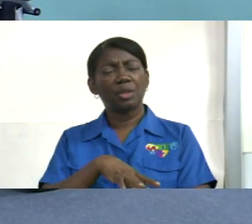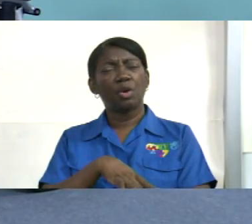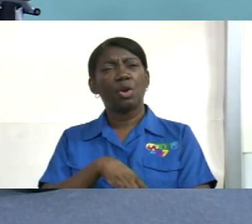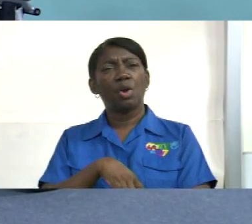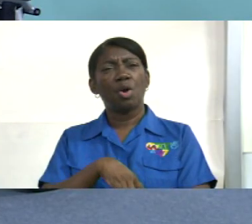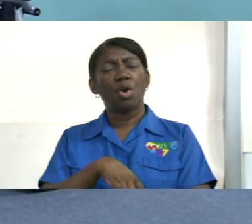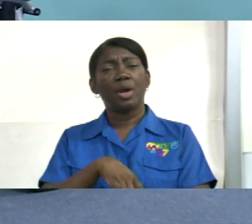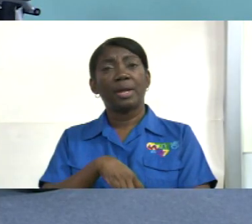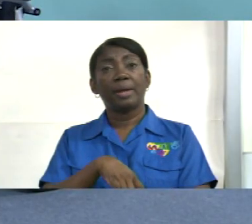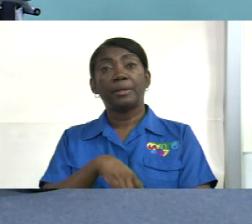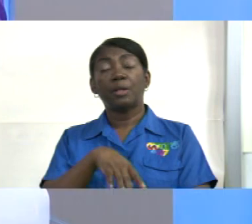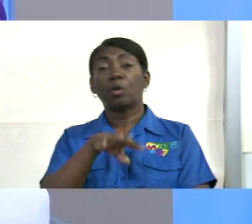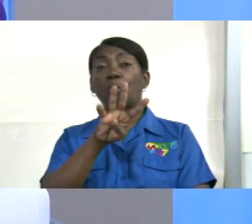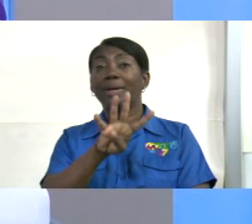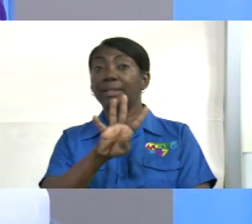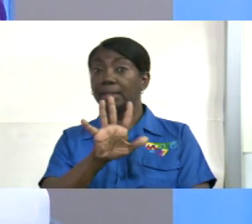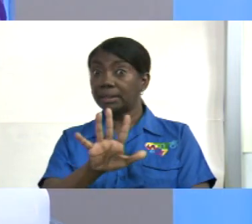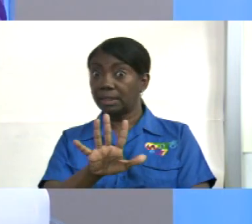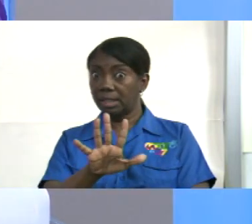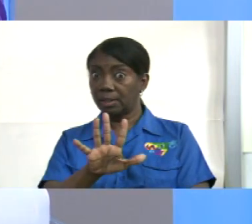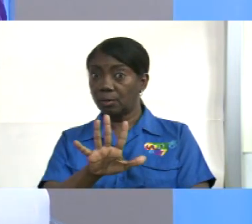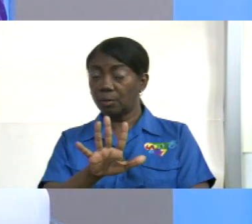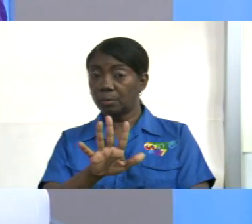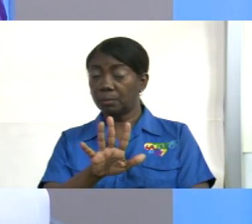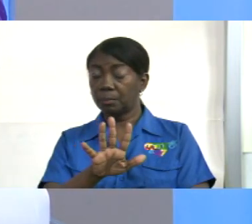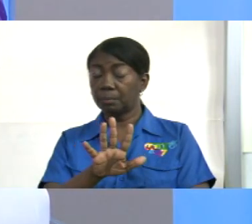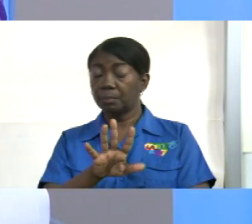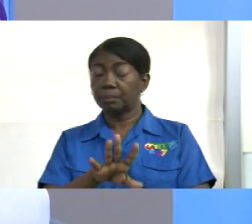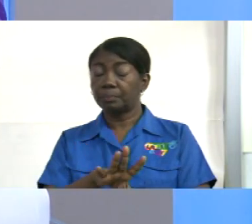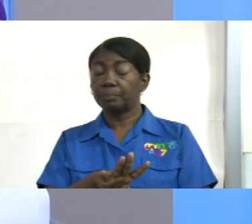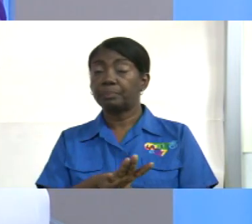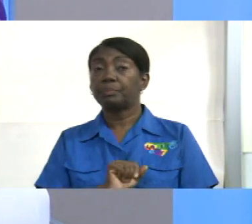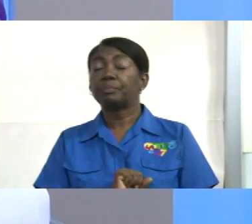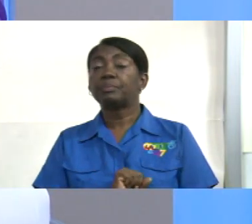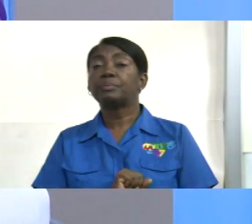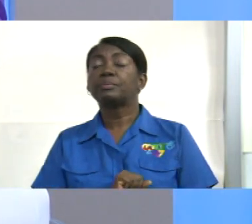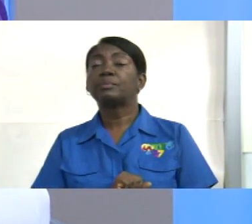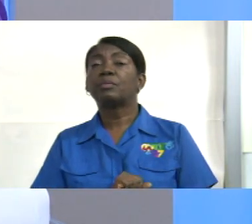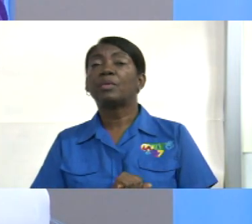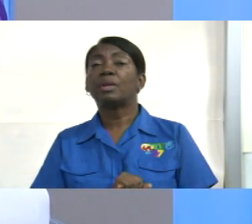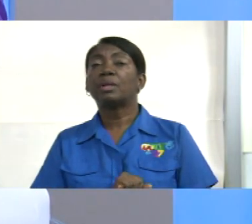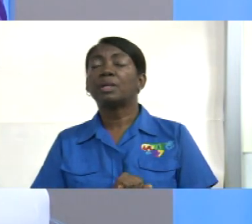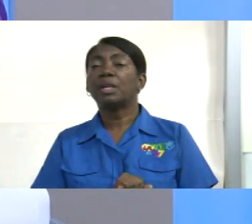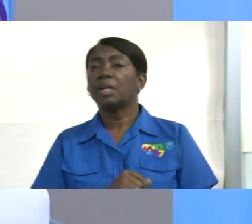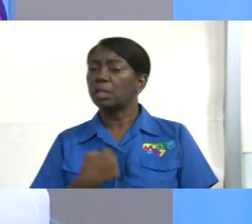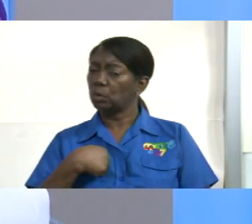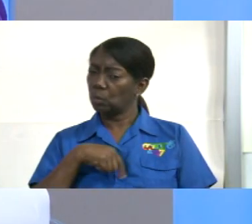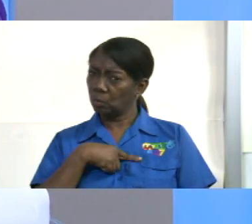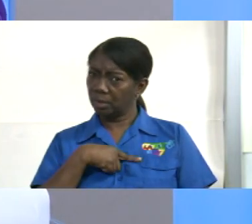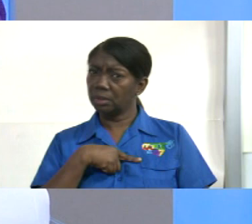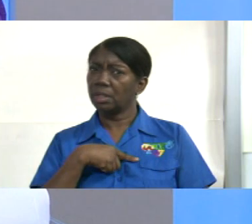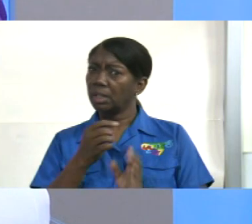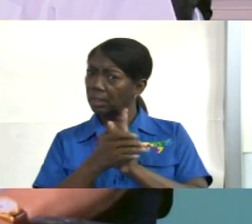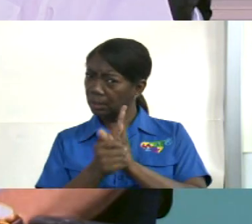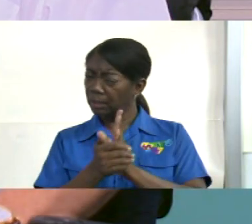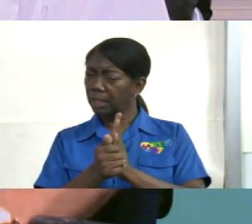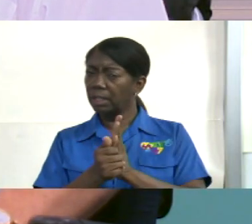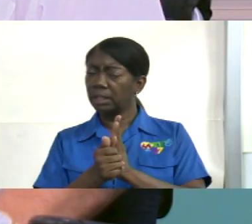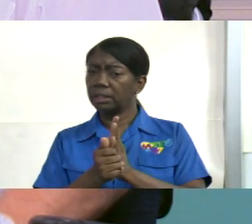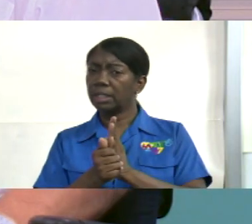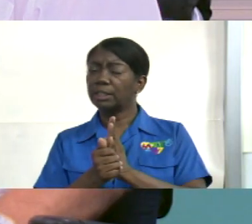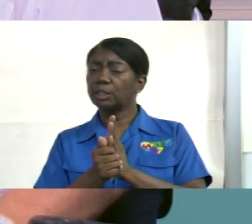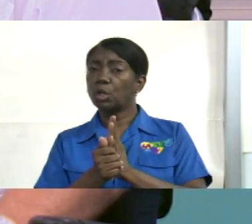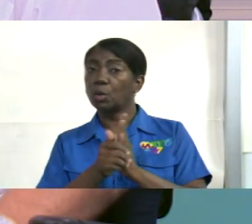75 años del mundo que nuestras capacidades superan las limitaciones y